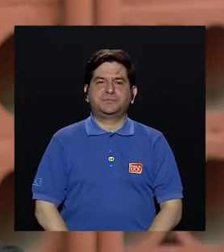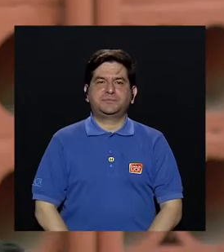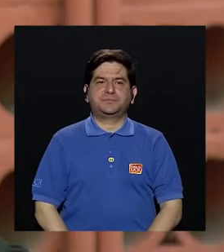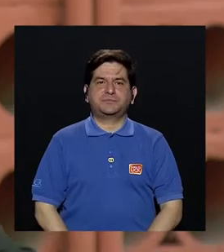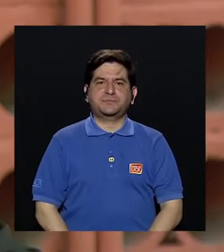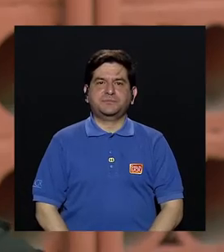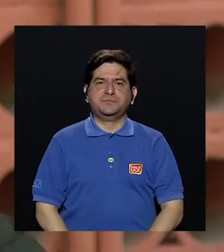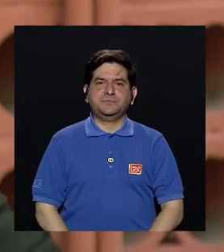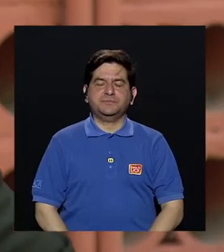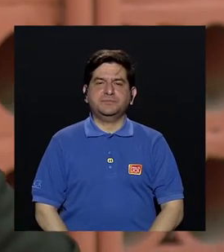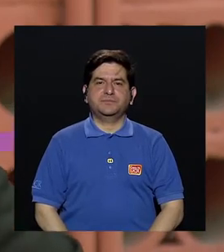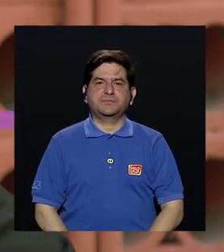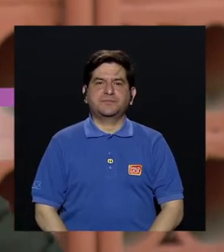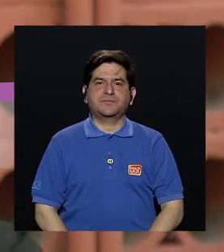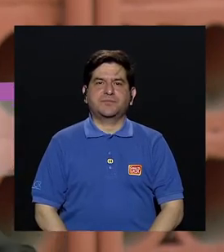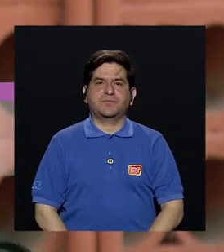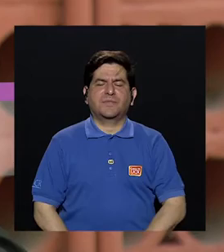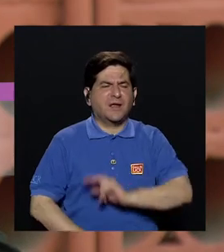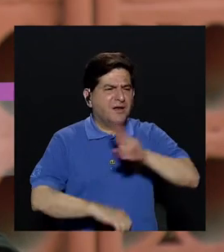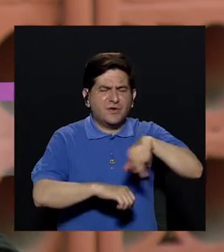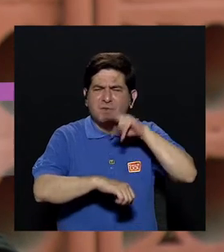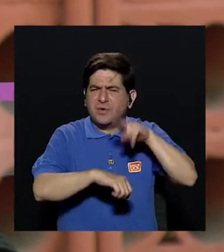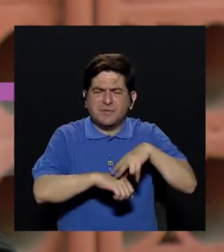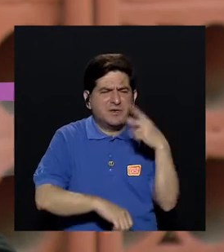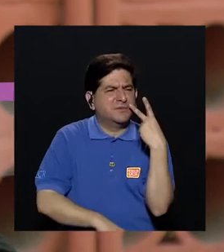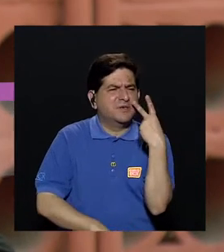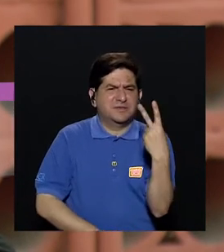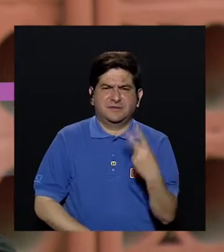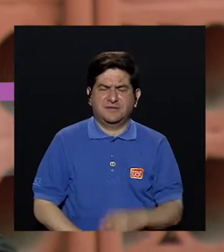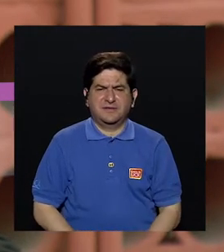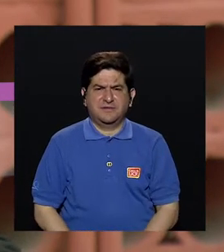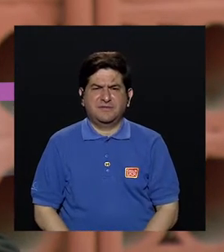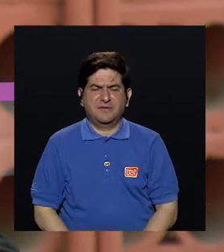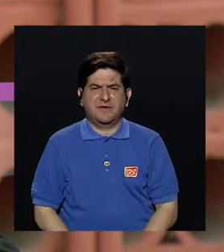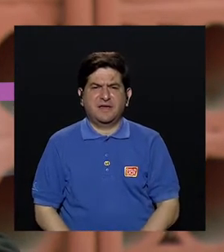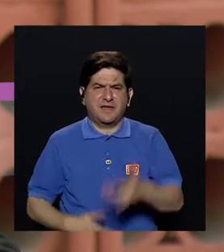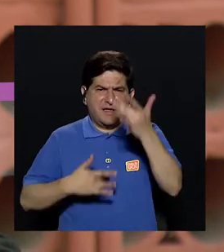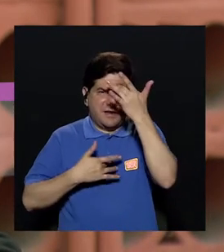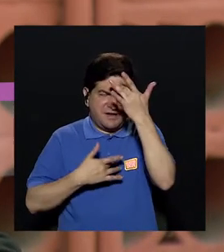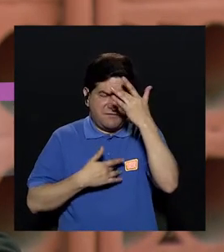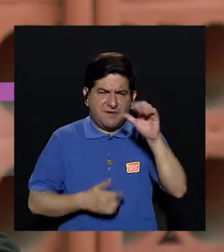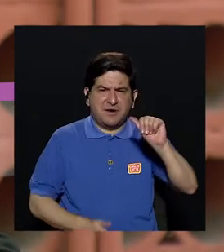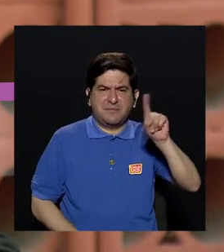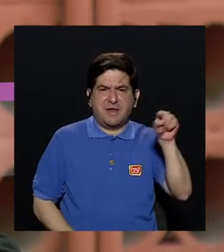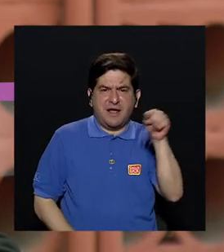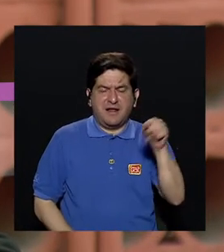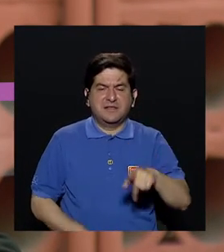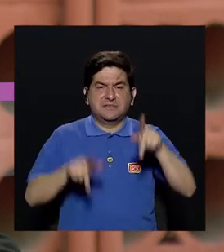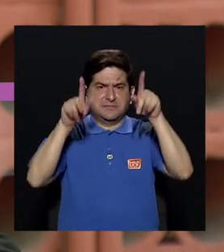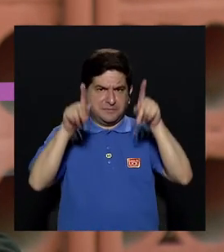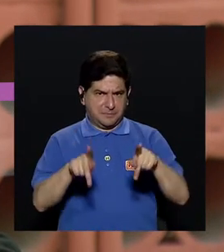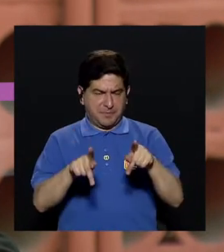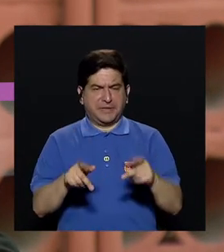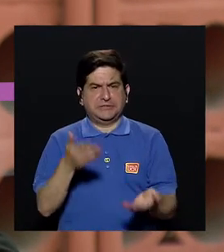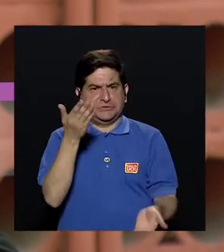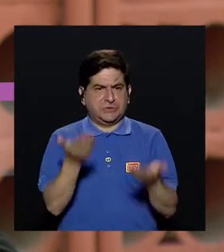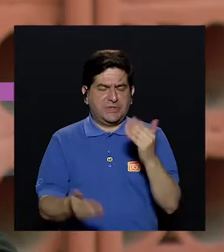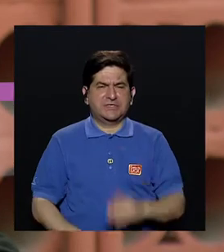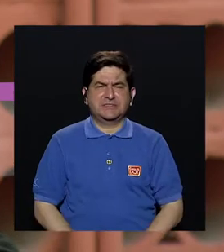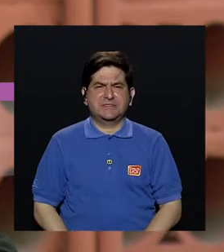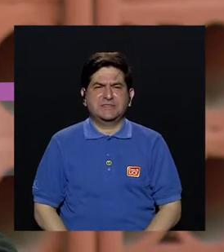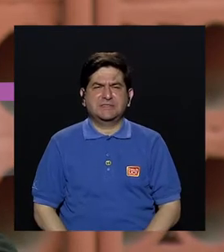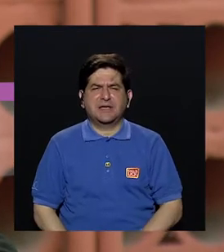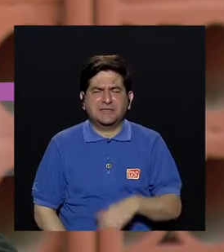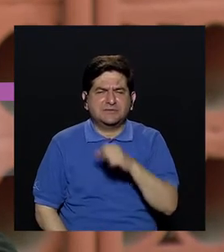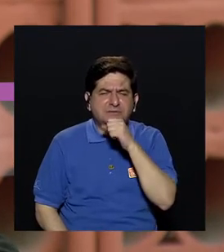Doctor, con mayor frecuencia vemos que el Alzheimer se presenta en personas de